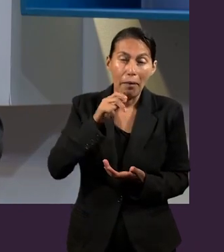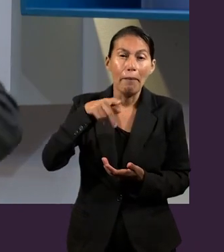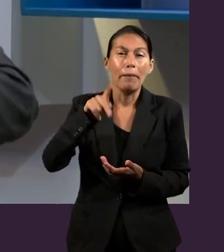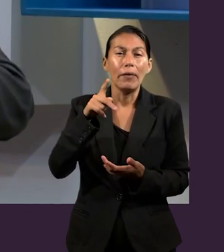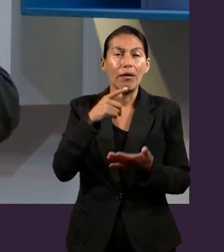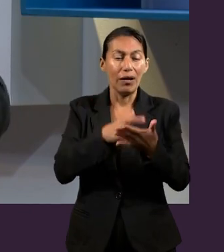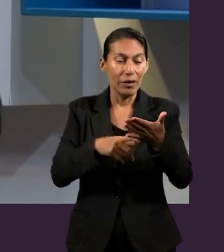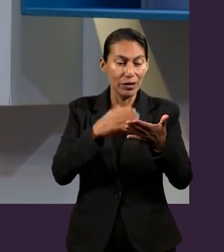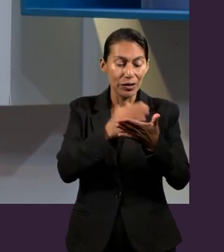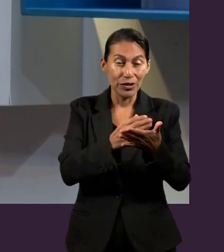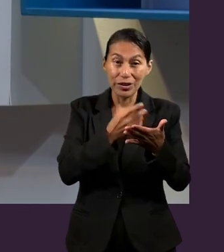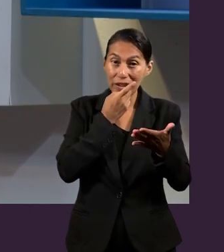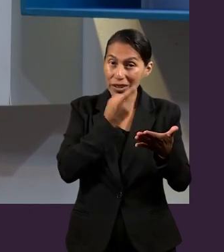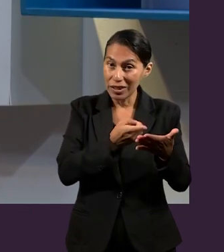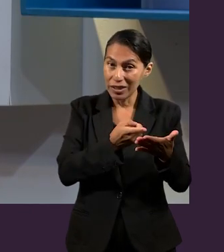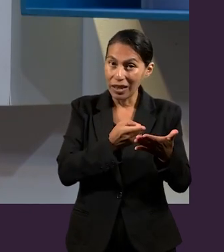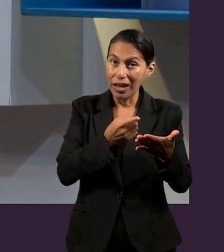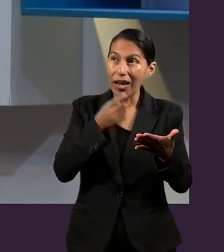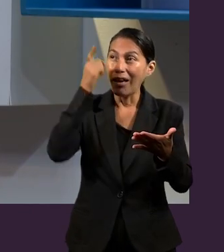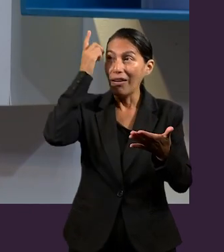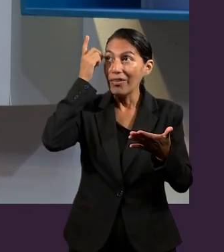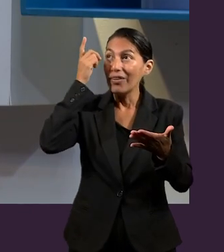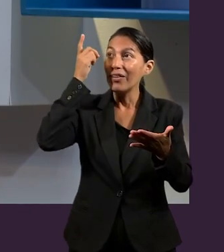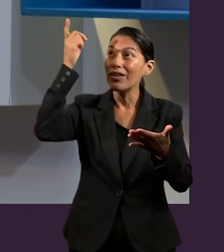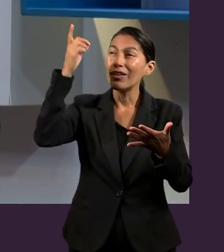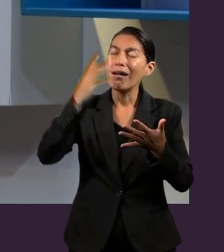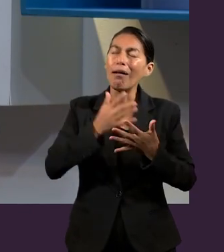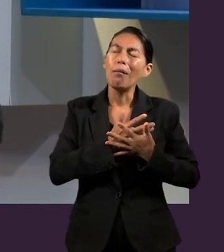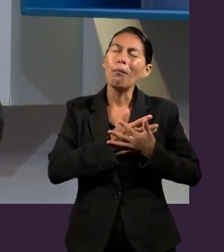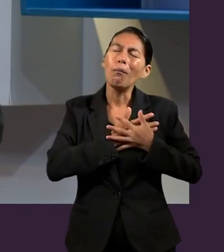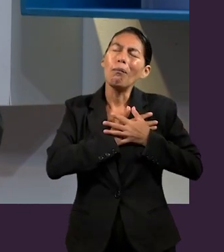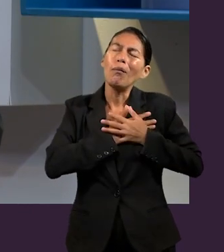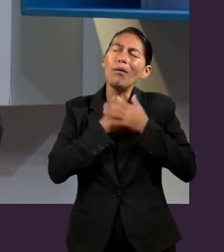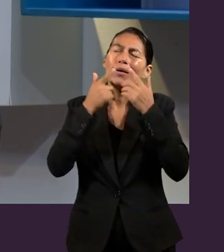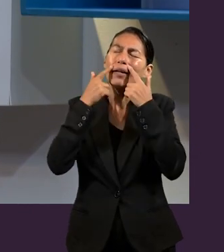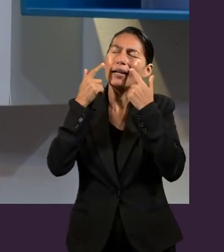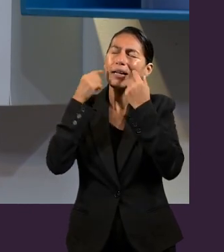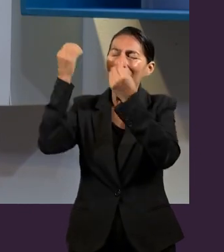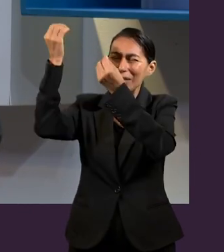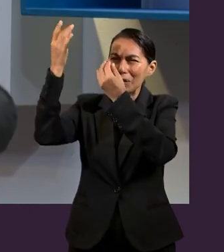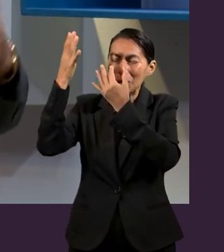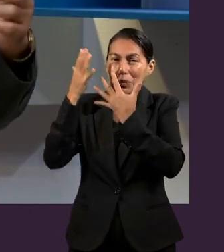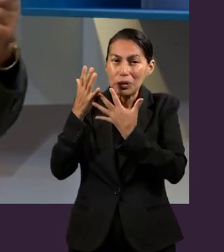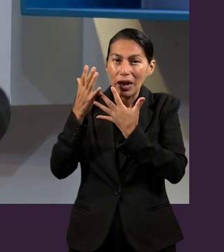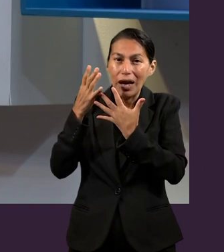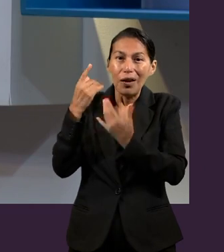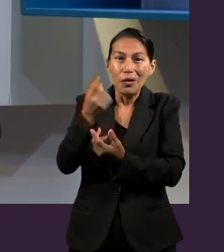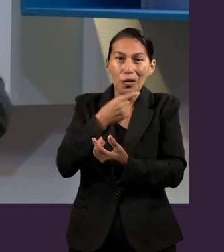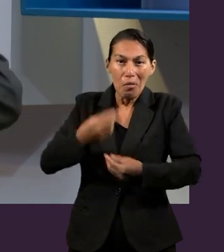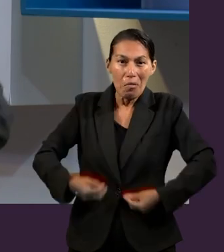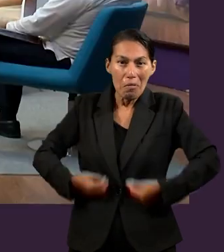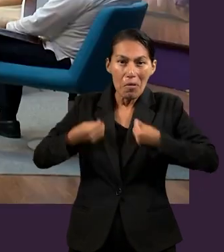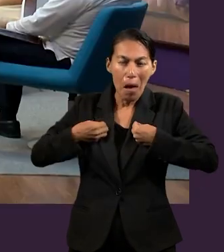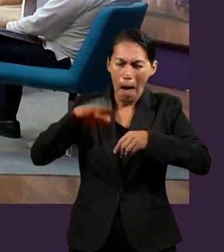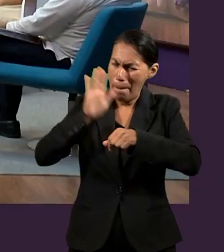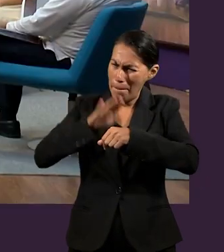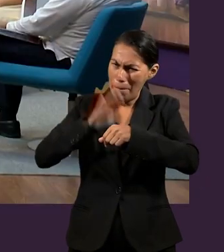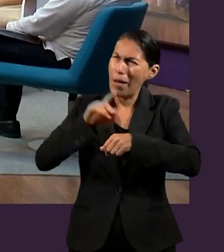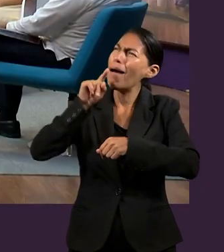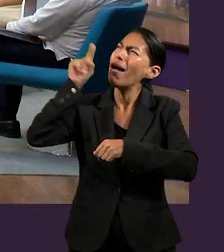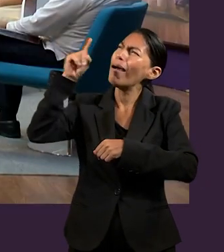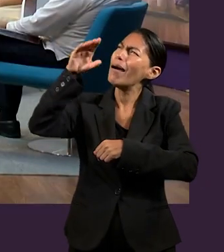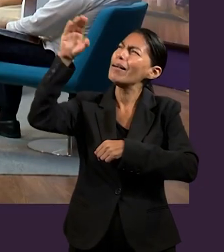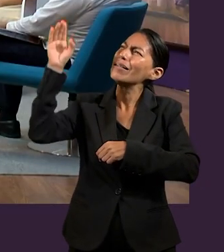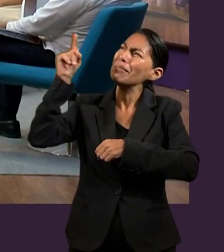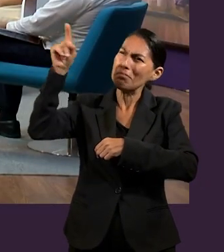dicen que por la gracia del Señor podemos aspirar a mucho más. Me gustó mucho ese comentario tuyo,